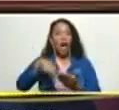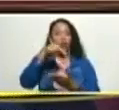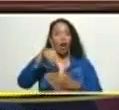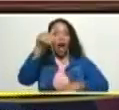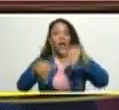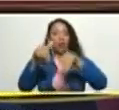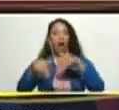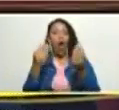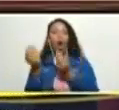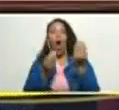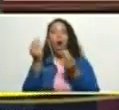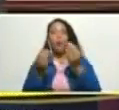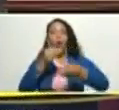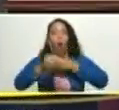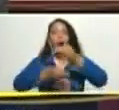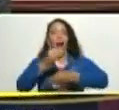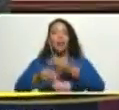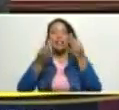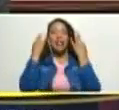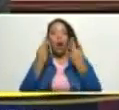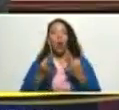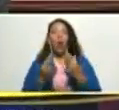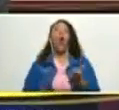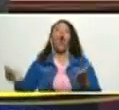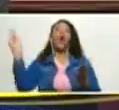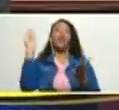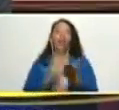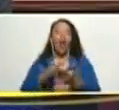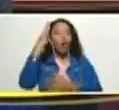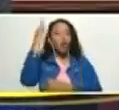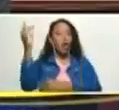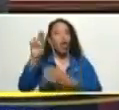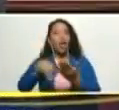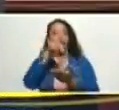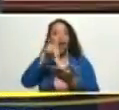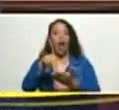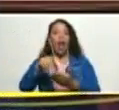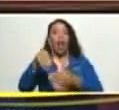como lo ha hecho y seguramente lo volverá a hacer el Consejo Nacional Electoral